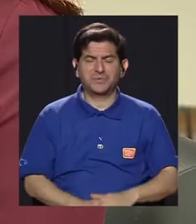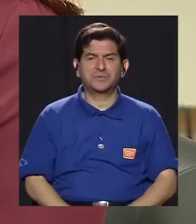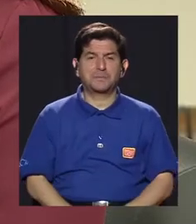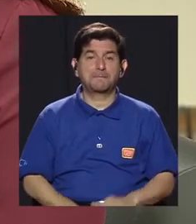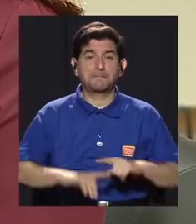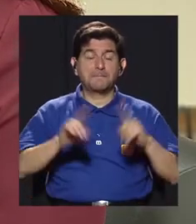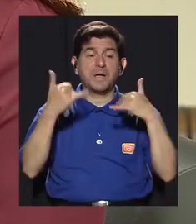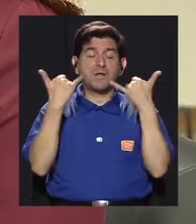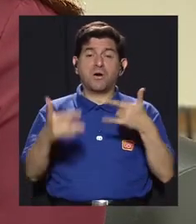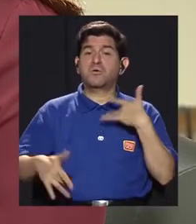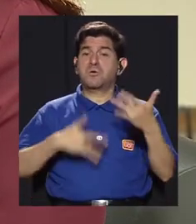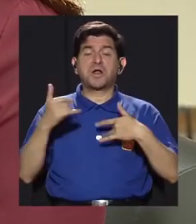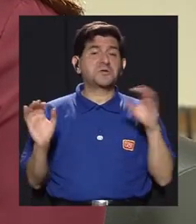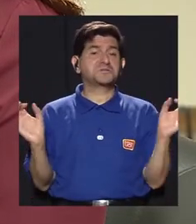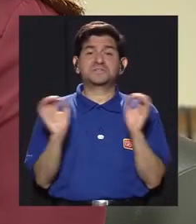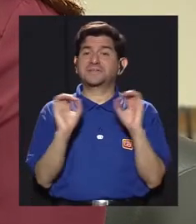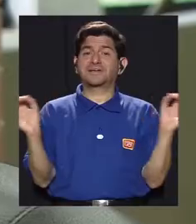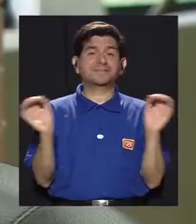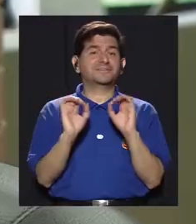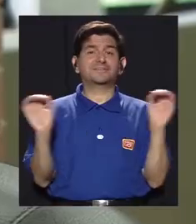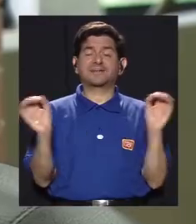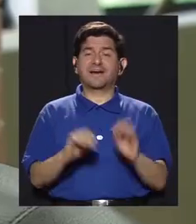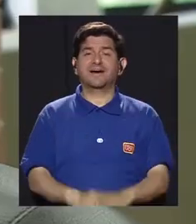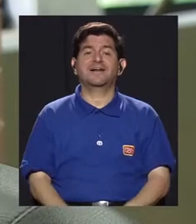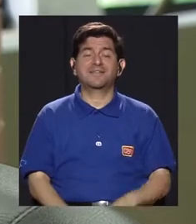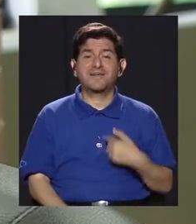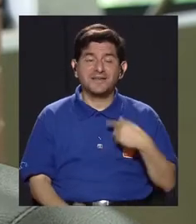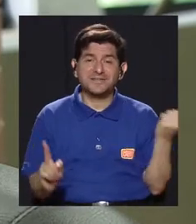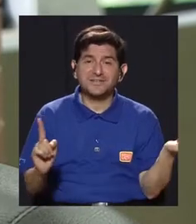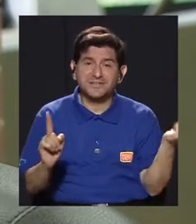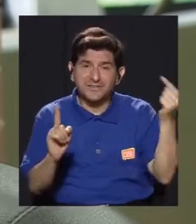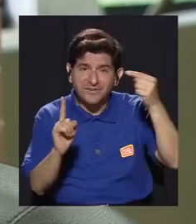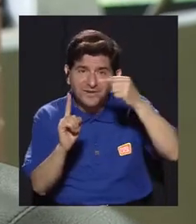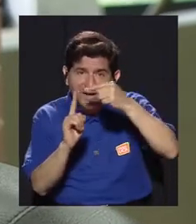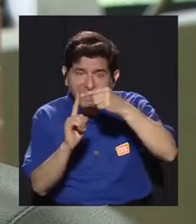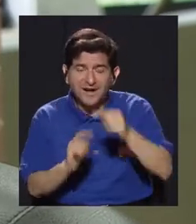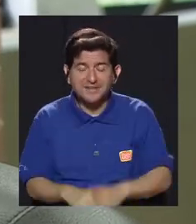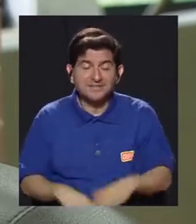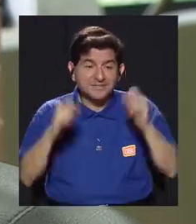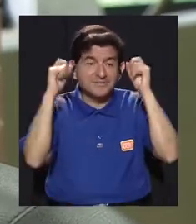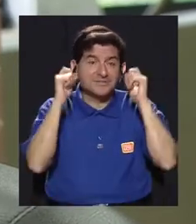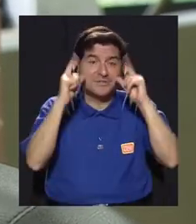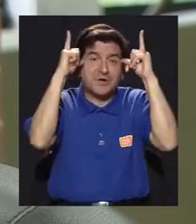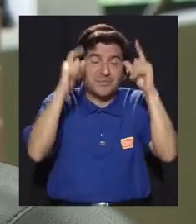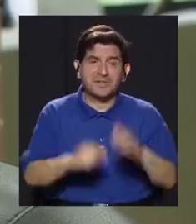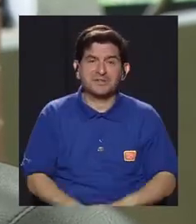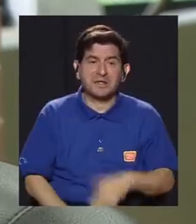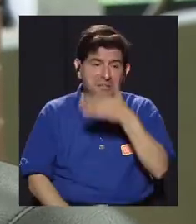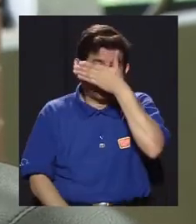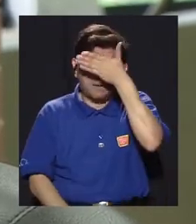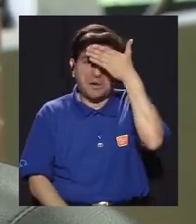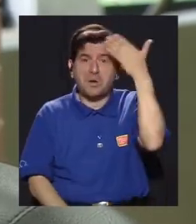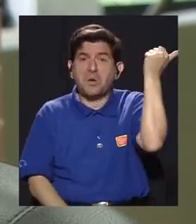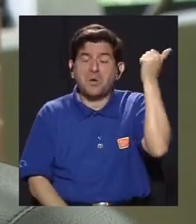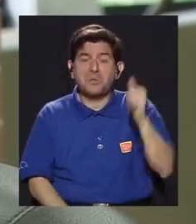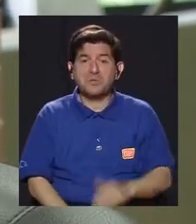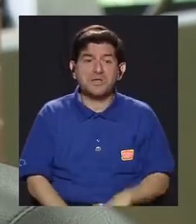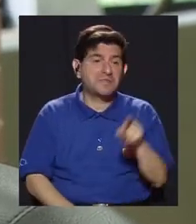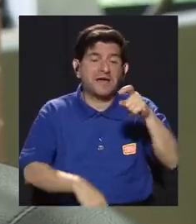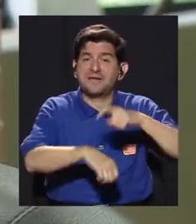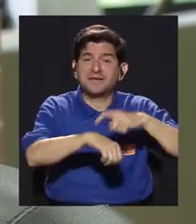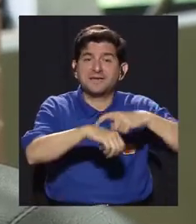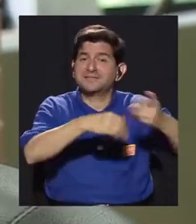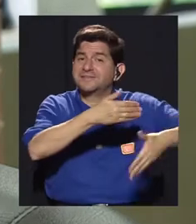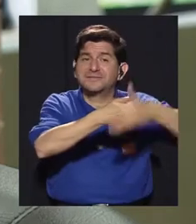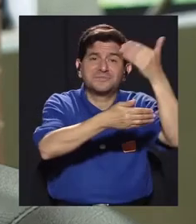pero ahora no siento nada y he llegado hasta increíble que se me ha olvidado ese tiempo